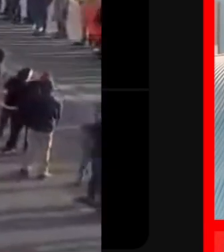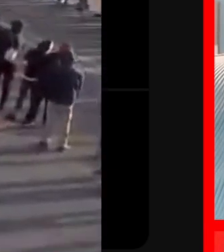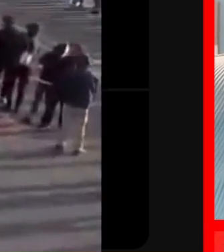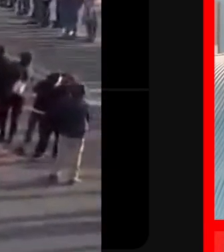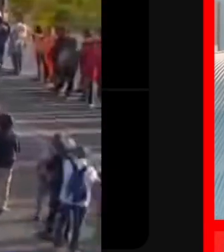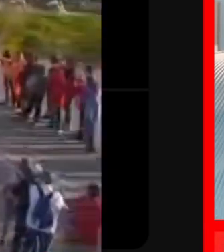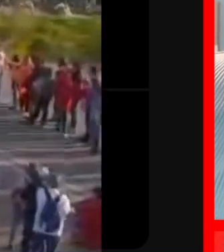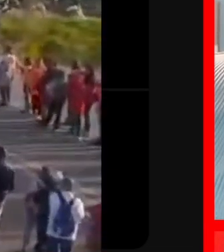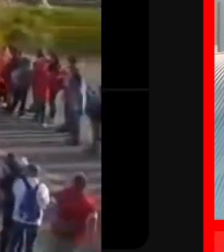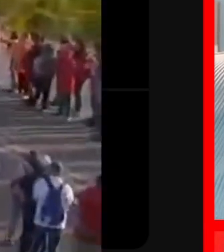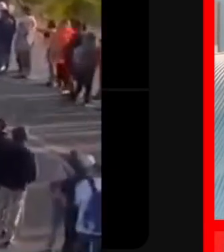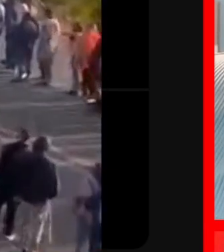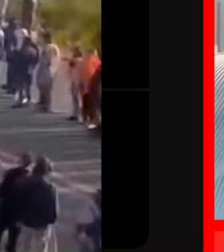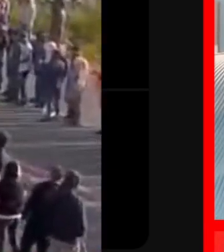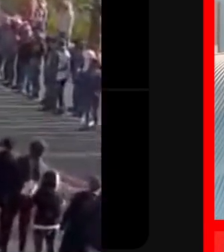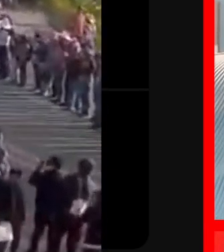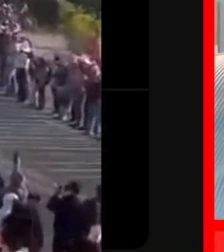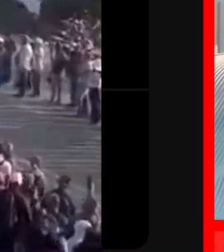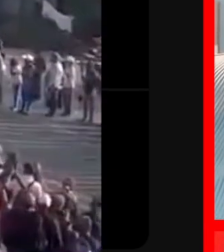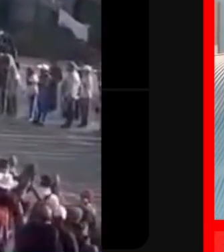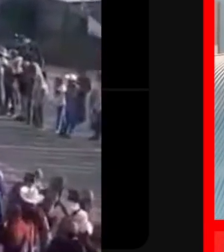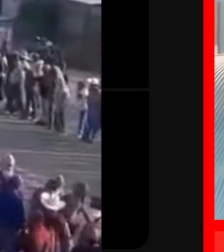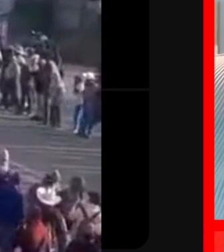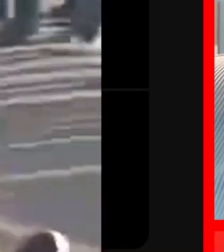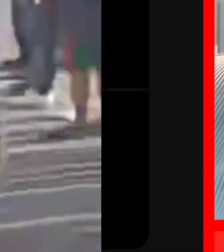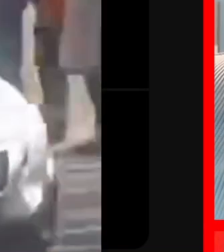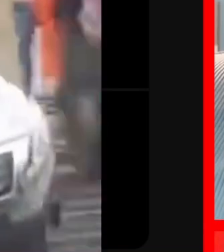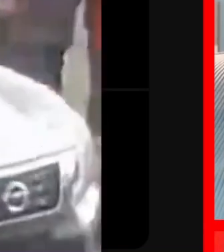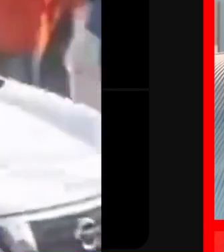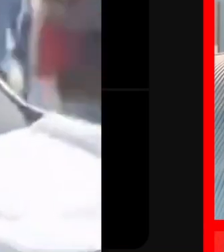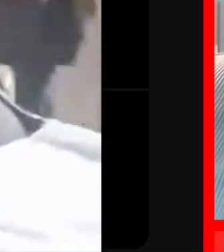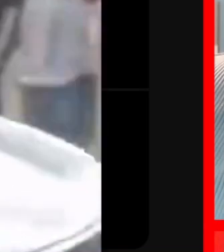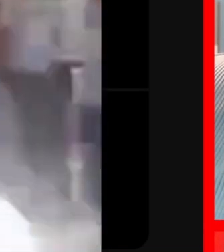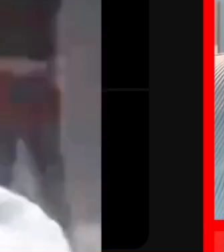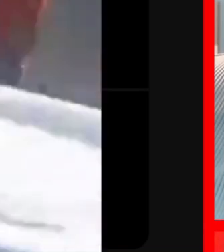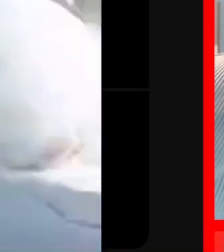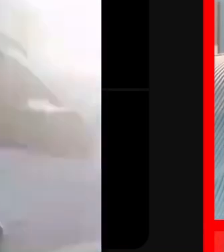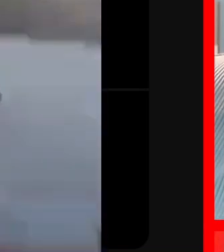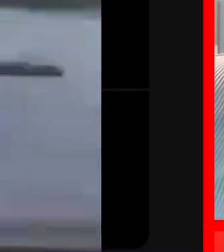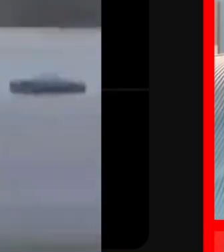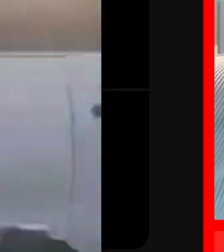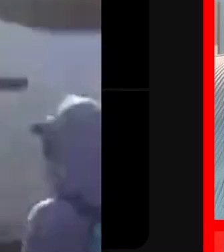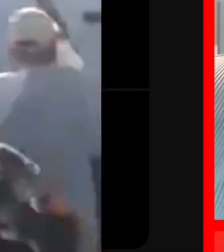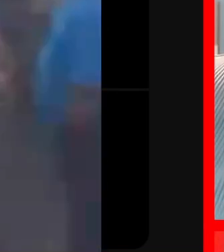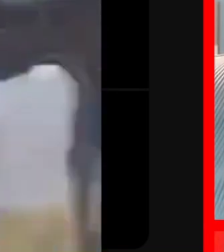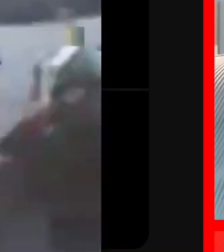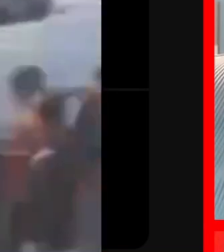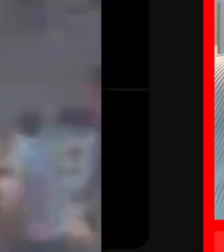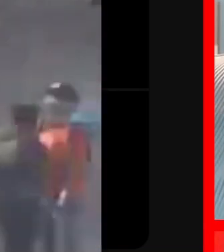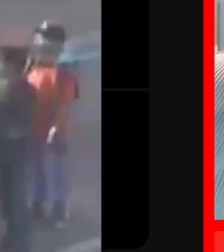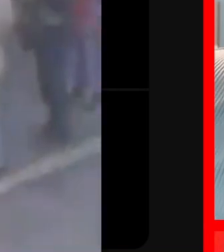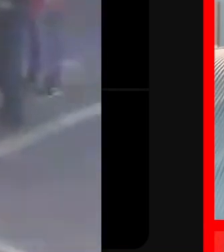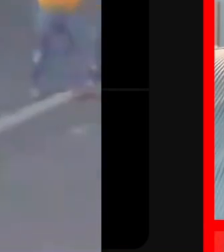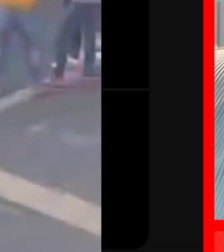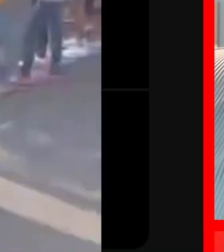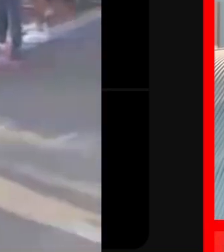gobierno, que no cuando gobernó el comandante Borolas Arias Felipe Calderón